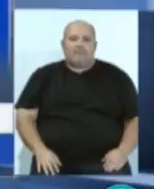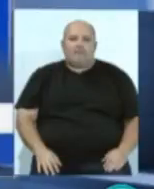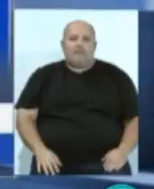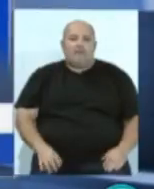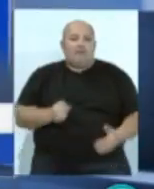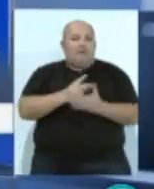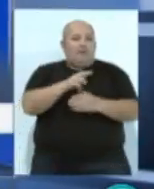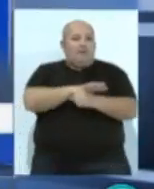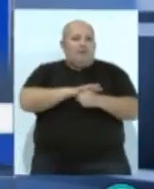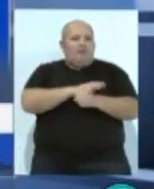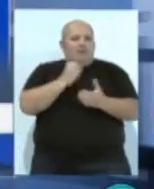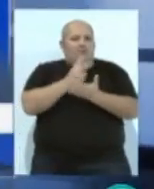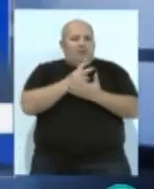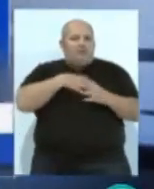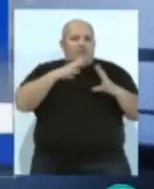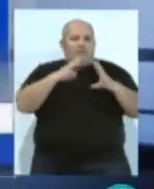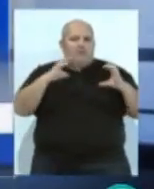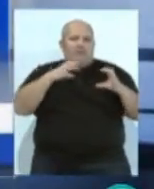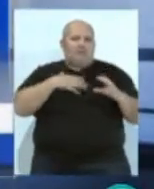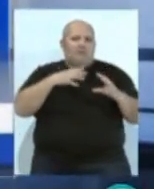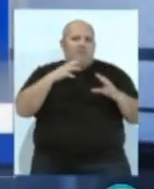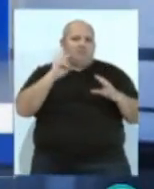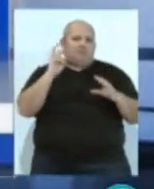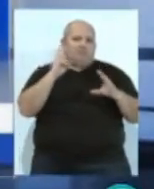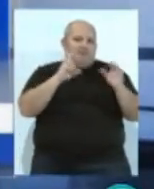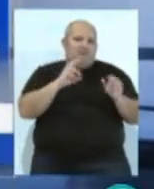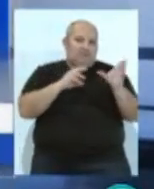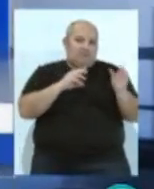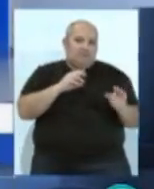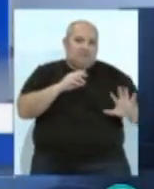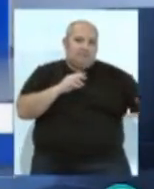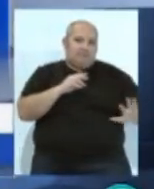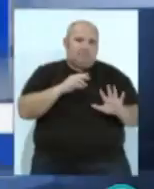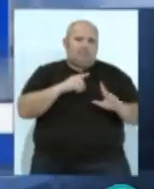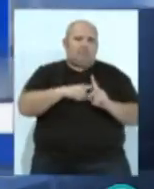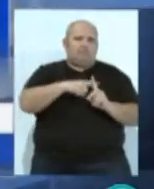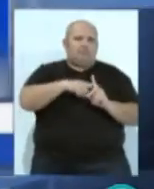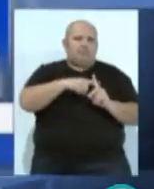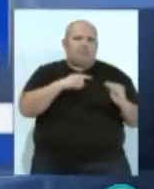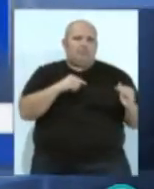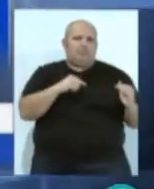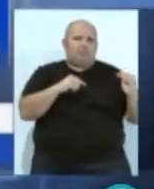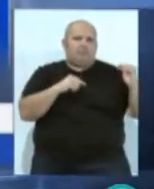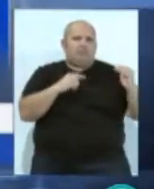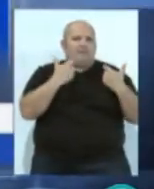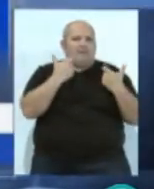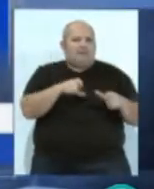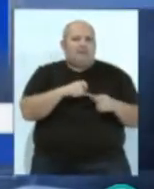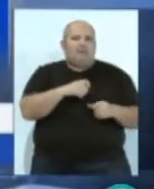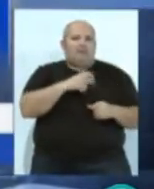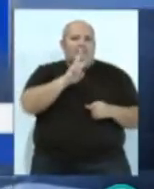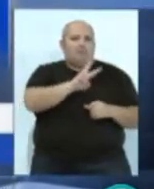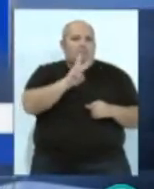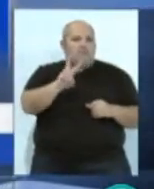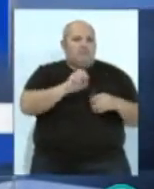Para la provincia se espera nubosidad con bancos de nieblas en el estrecho. Las temperaturas máximas en ascenso fluctuarán entre